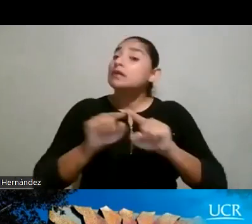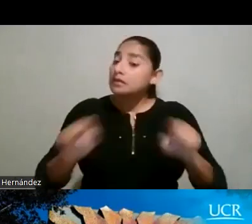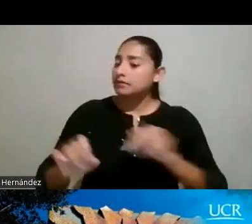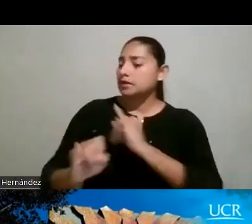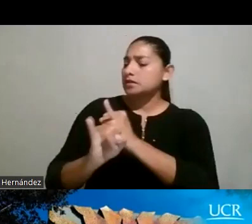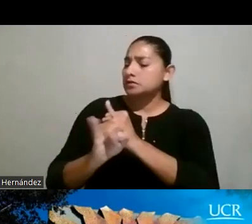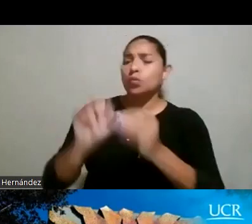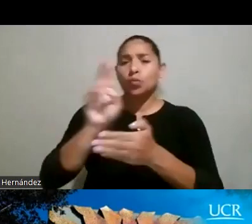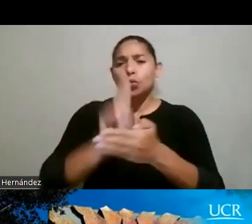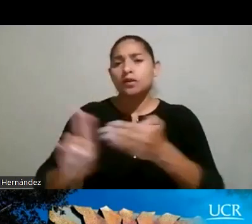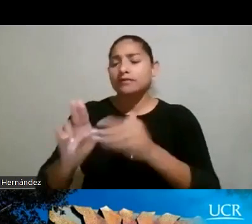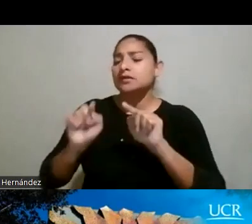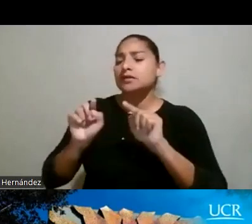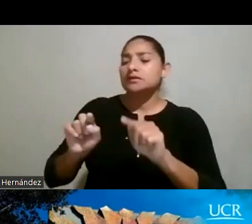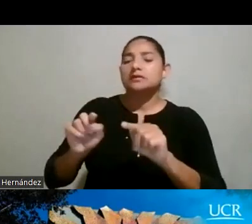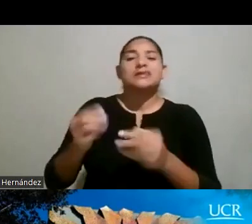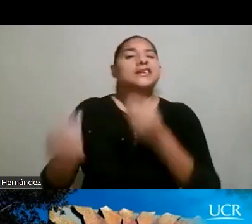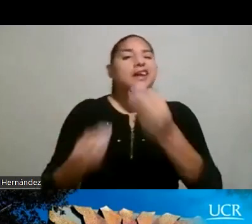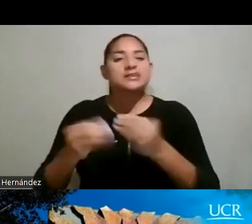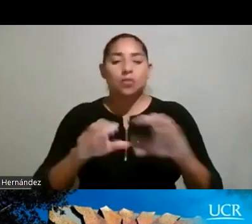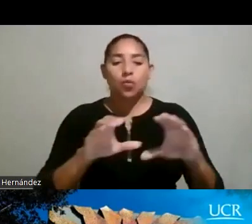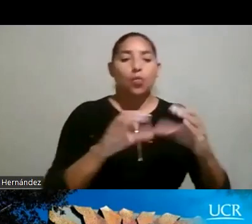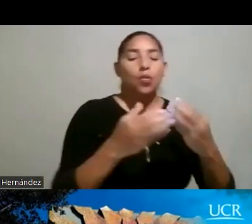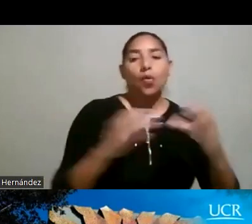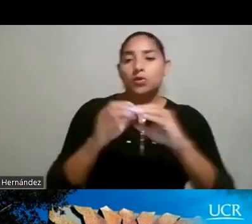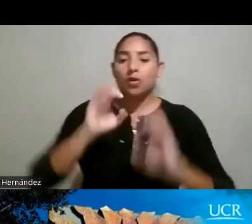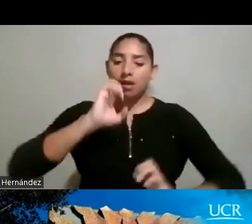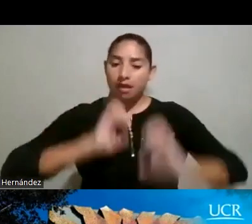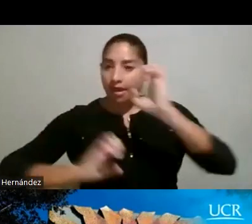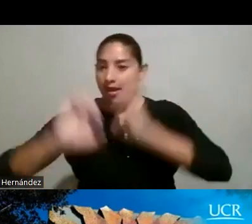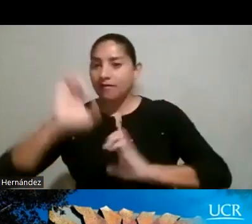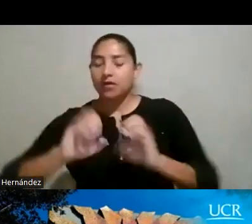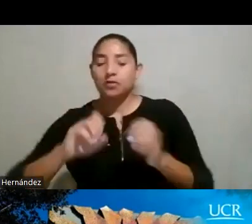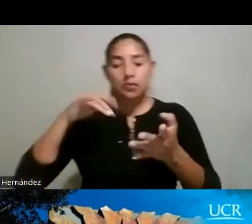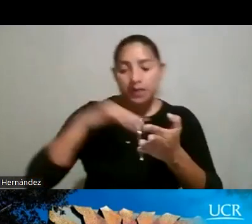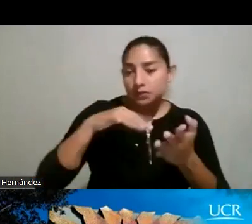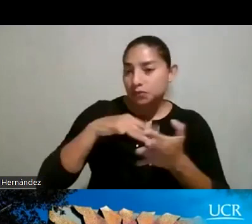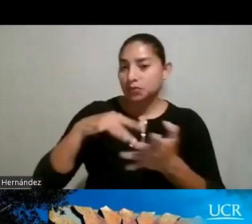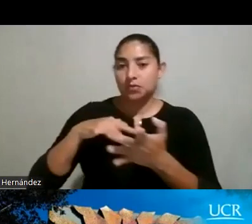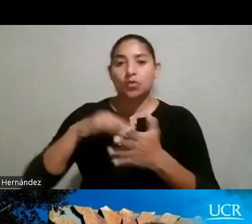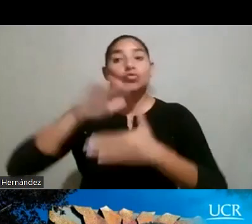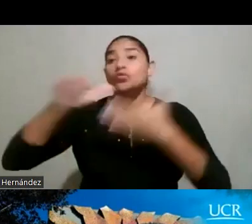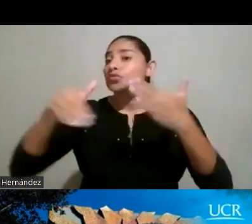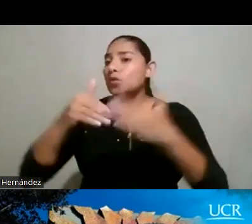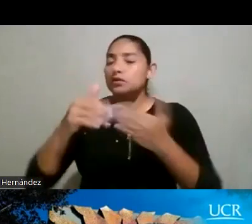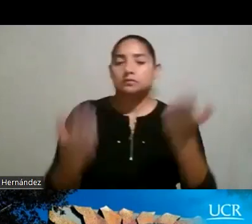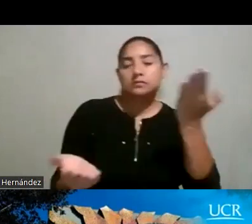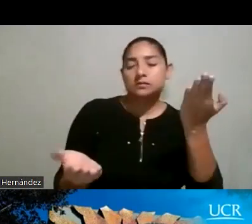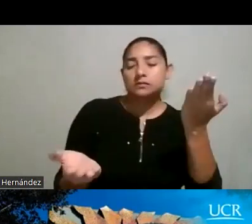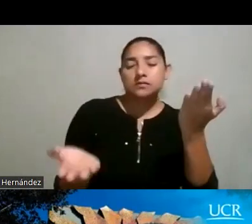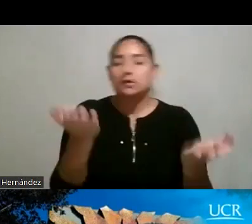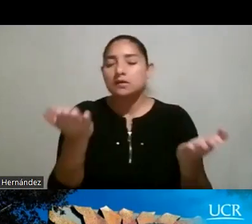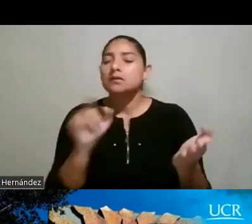nivel de la universidad como un todo, pues se crea una comisión que evalúa y estudia todas las inequidades que se pueden